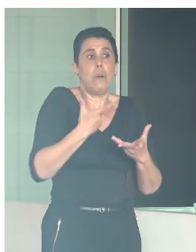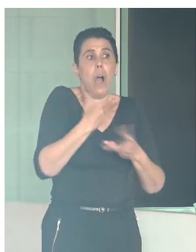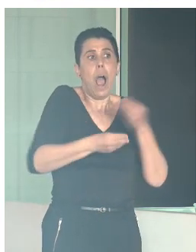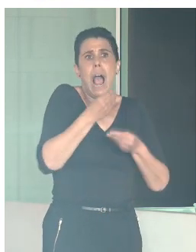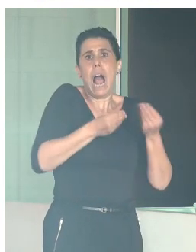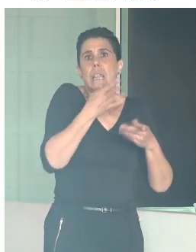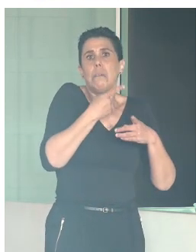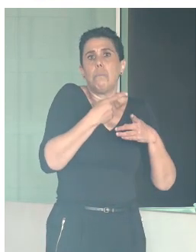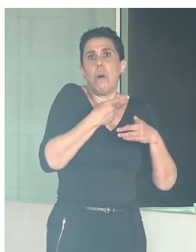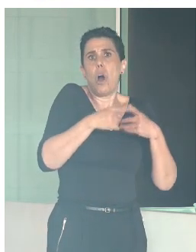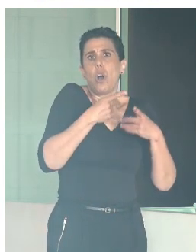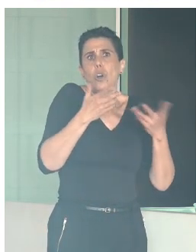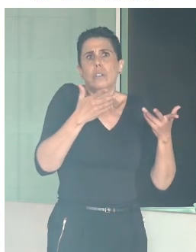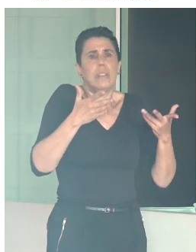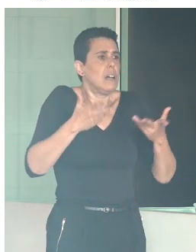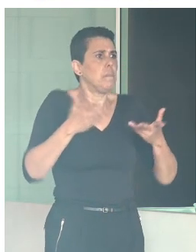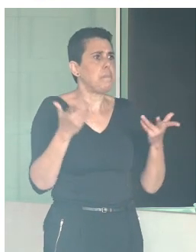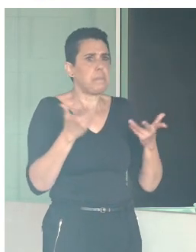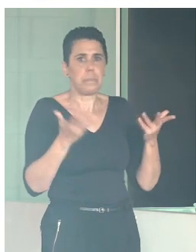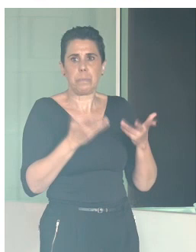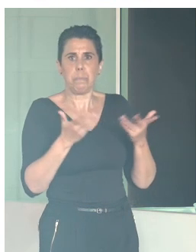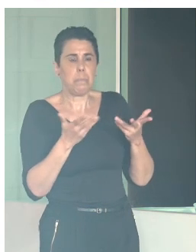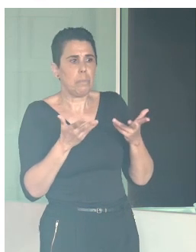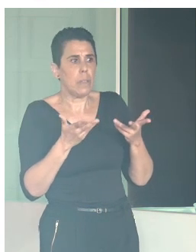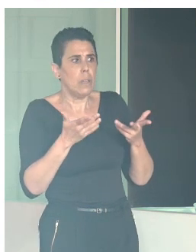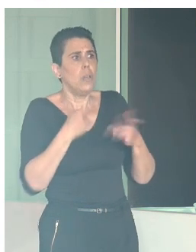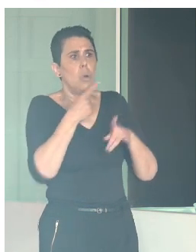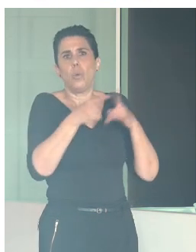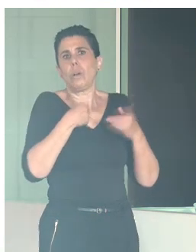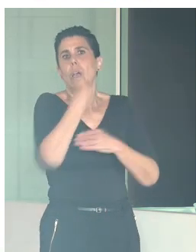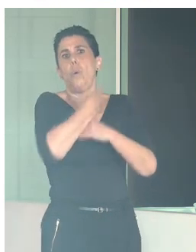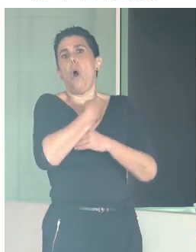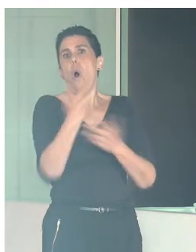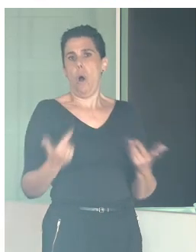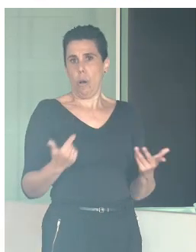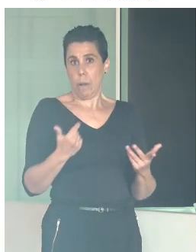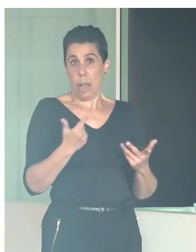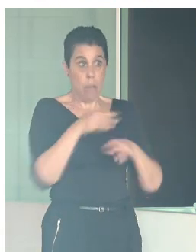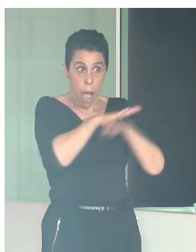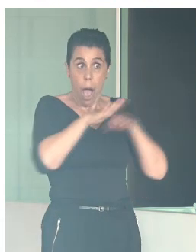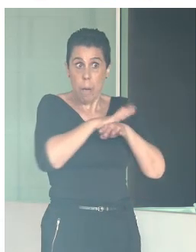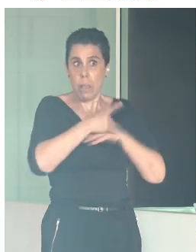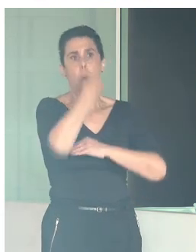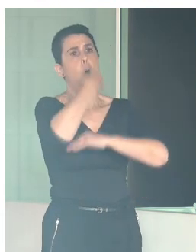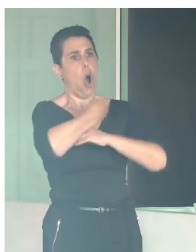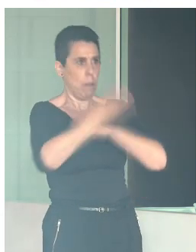accesible, que es una cosa que es una obligación por parte de las Administraciones.